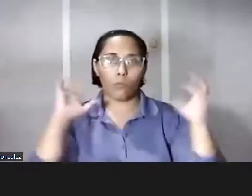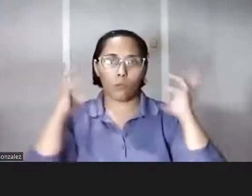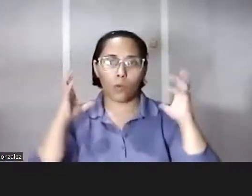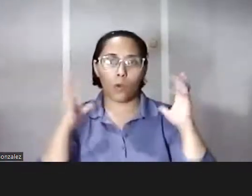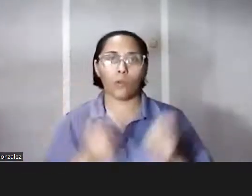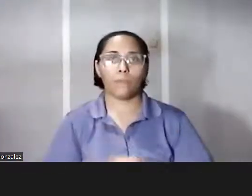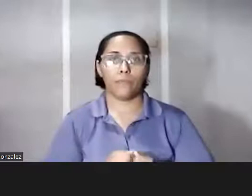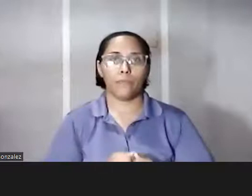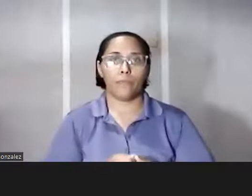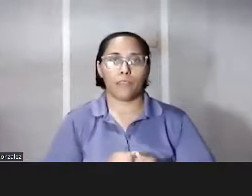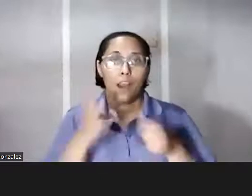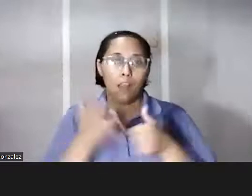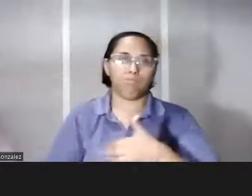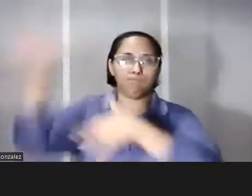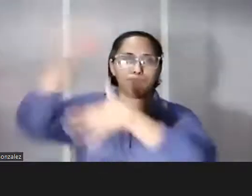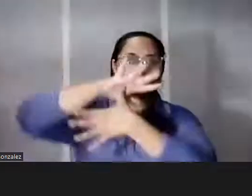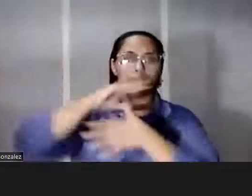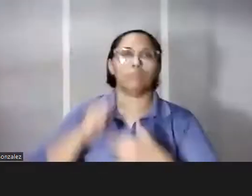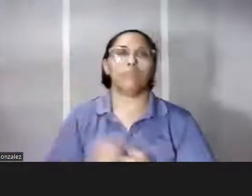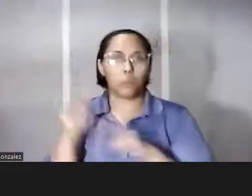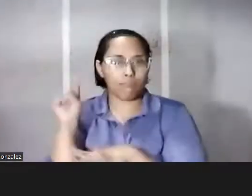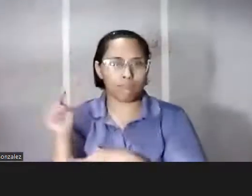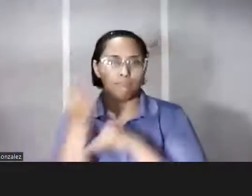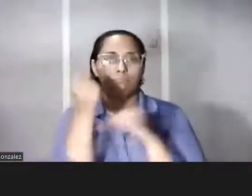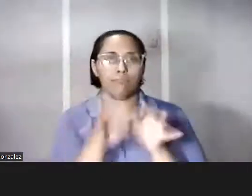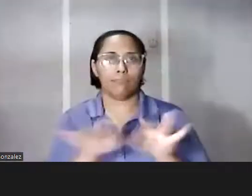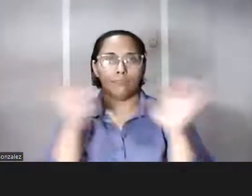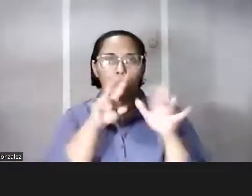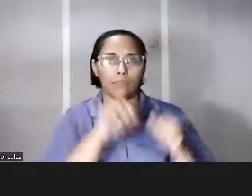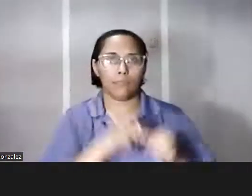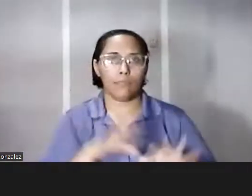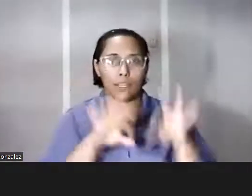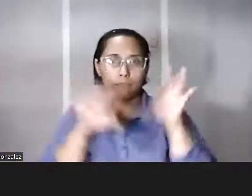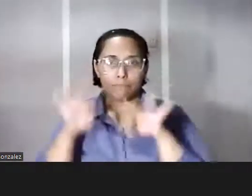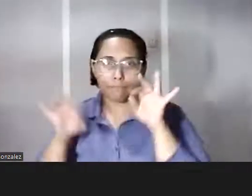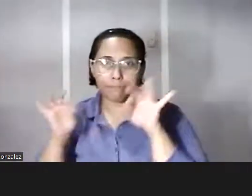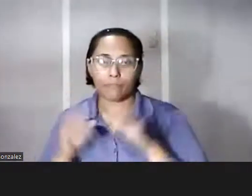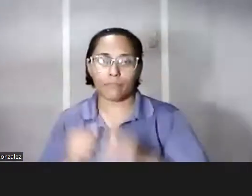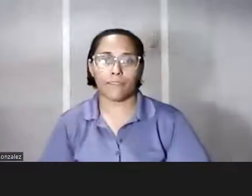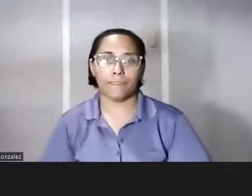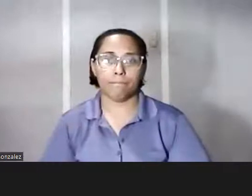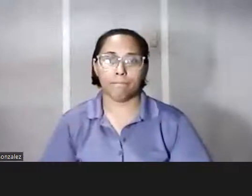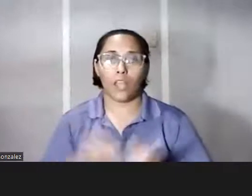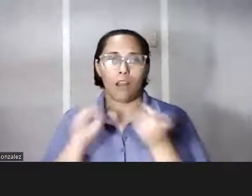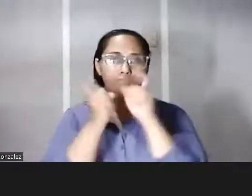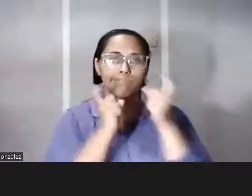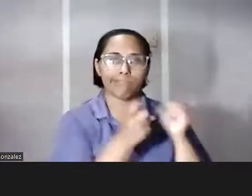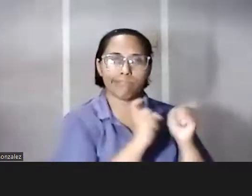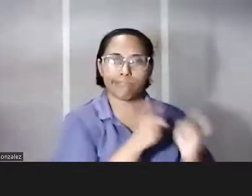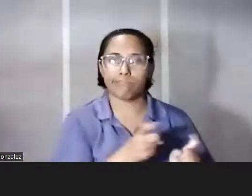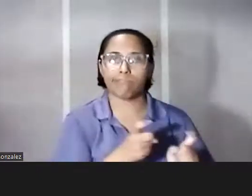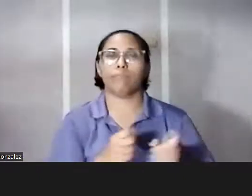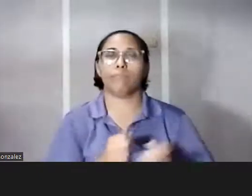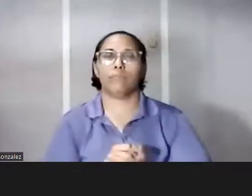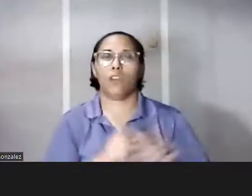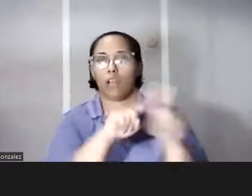destacado y ha sido uno de los principales hallazgos. El hecho de que a pesar de los cambios que se han dado